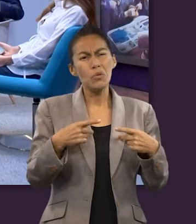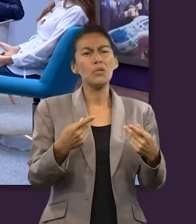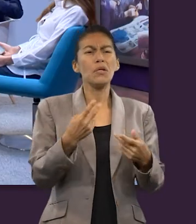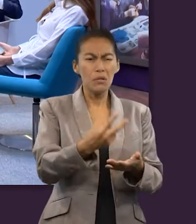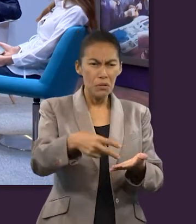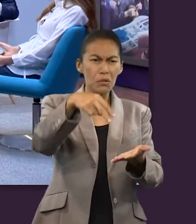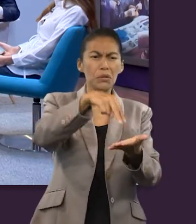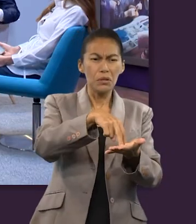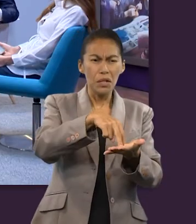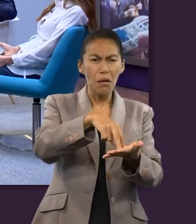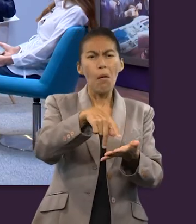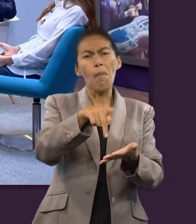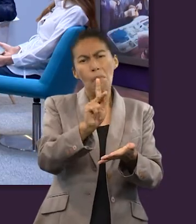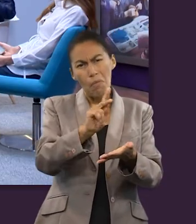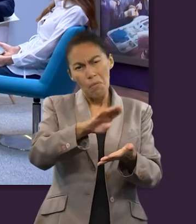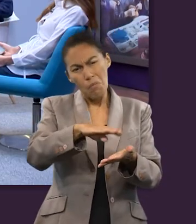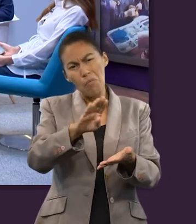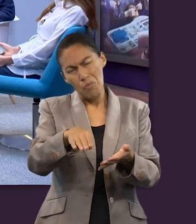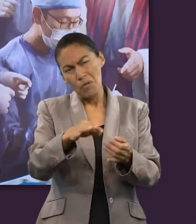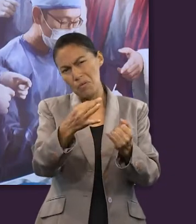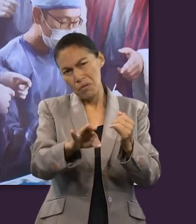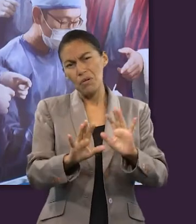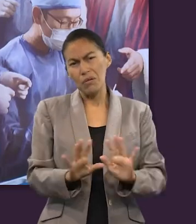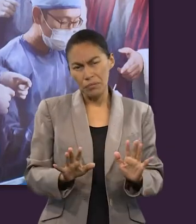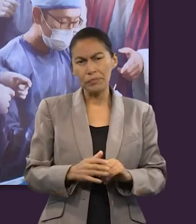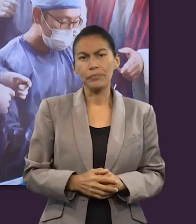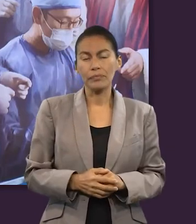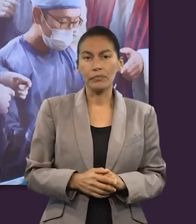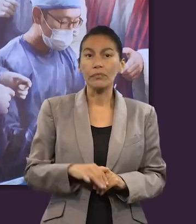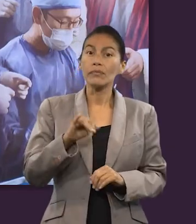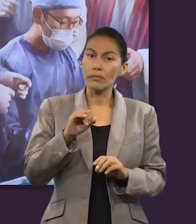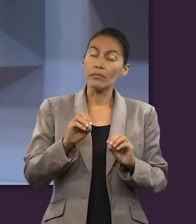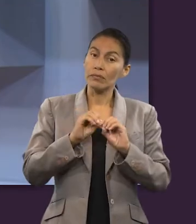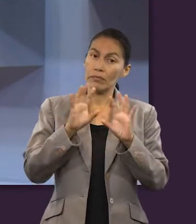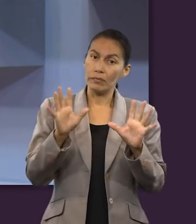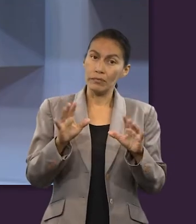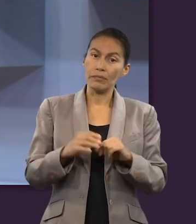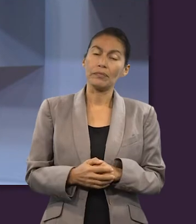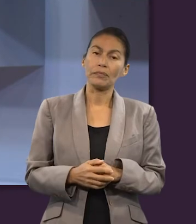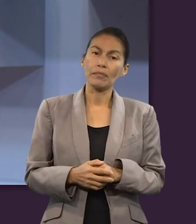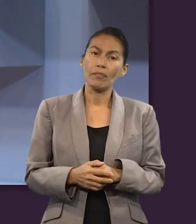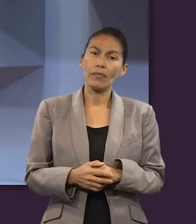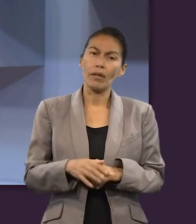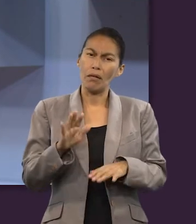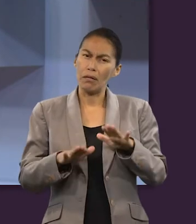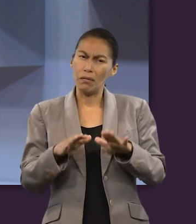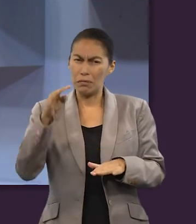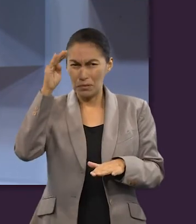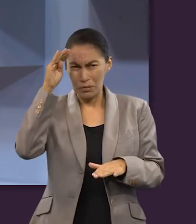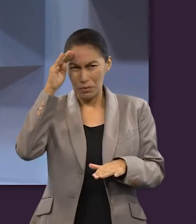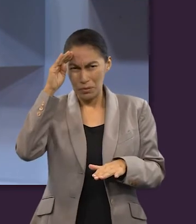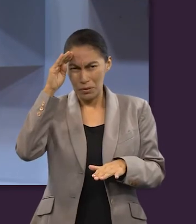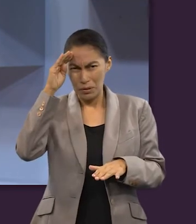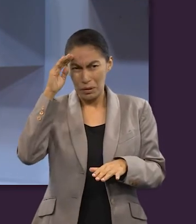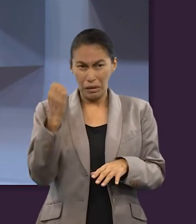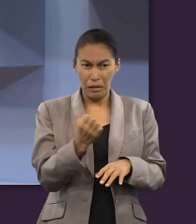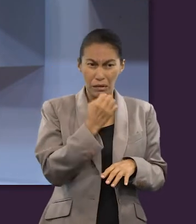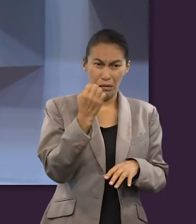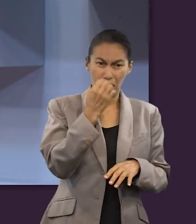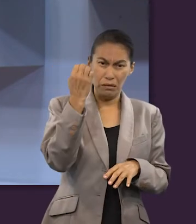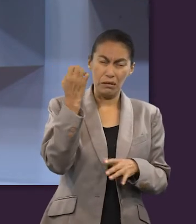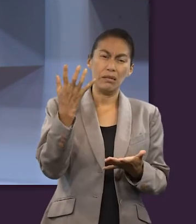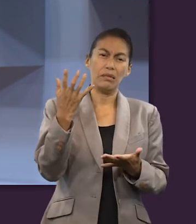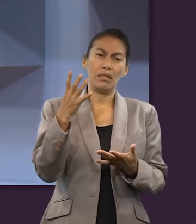resucitaron y vivieron más, pero finalmente murieron. Claro, claro, porque de pronto uno se pone a pensar en los que